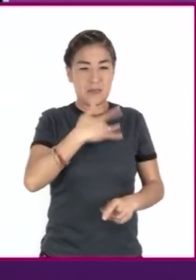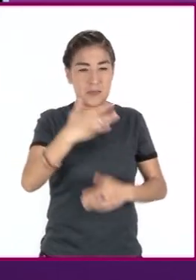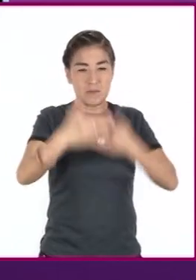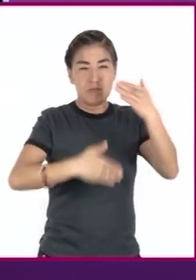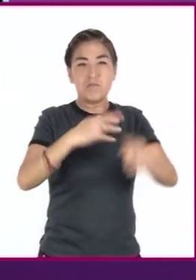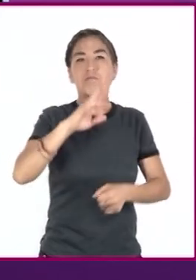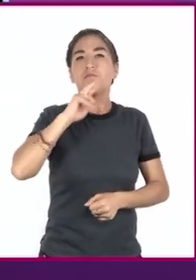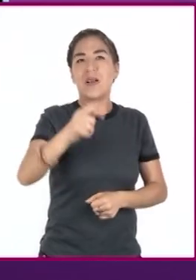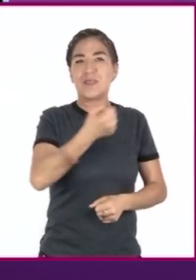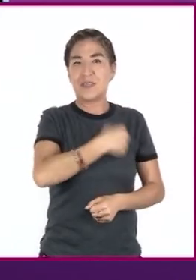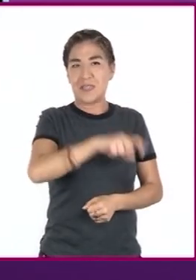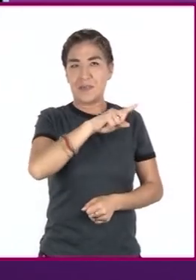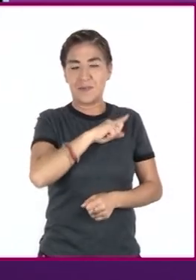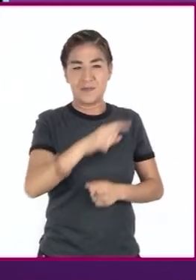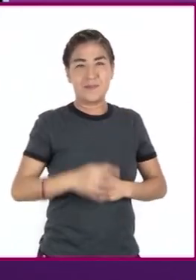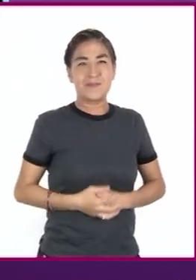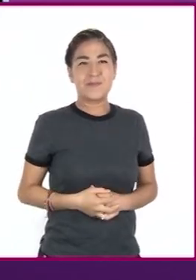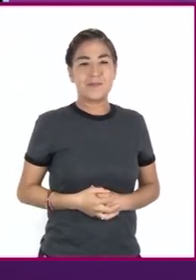mejorar la salud.